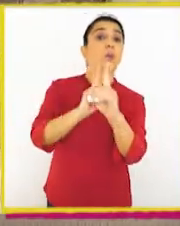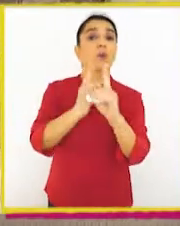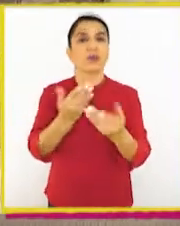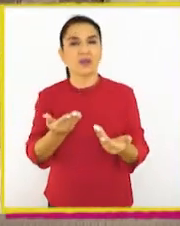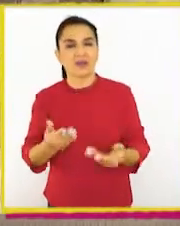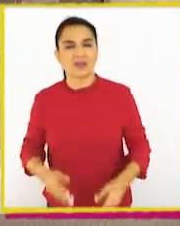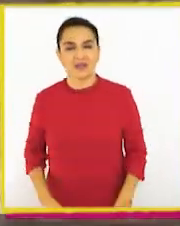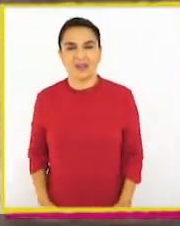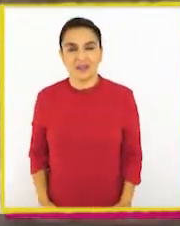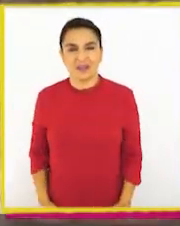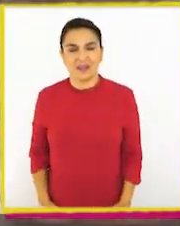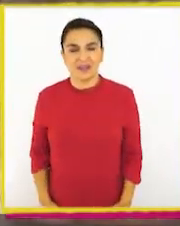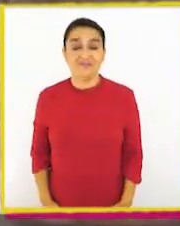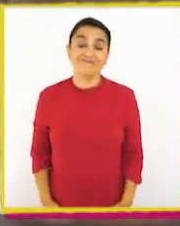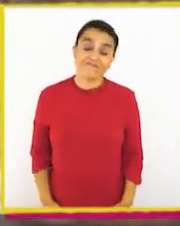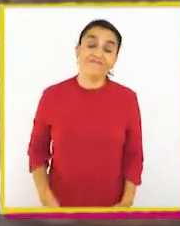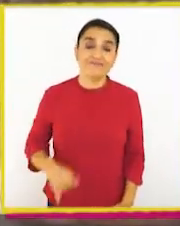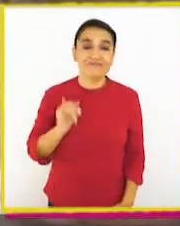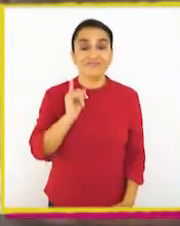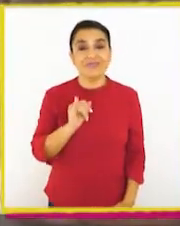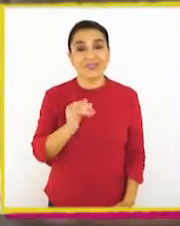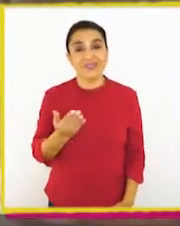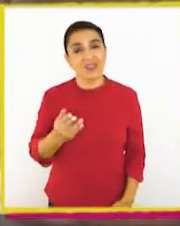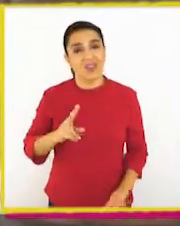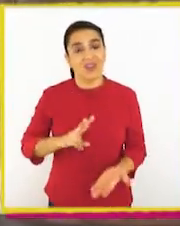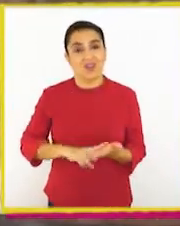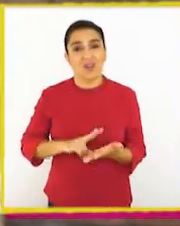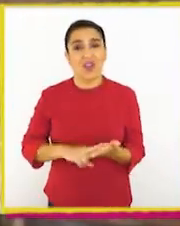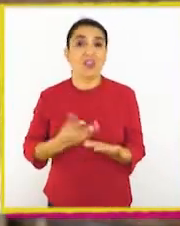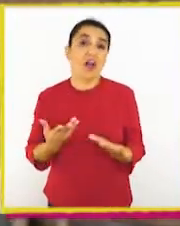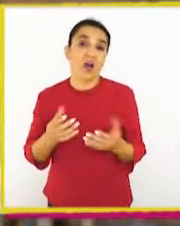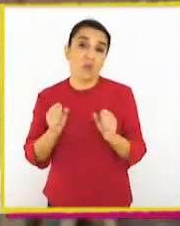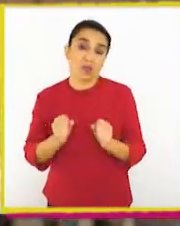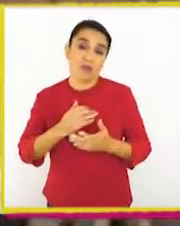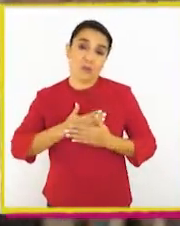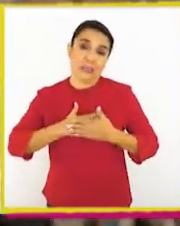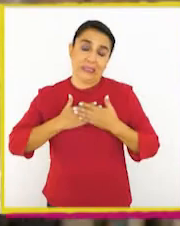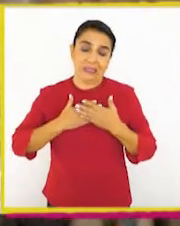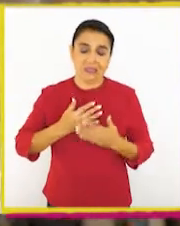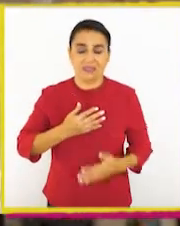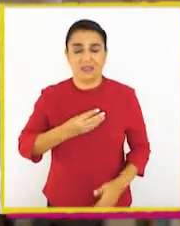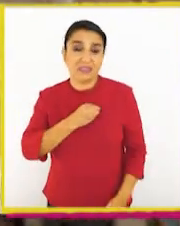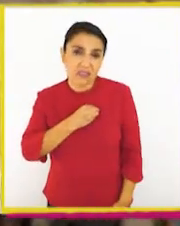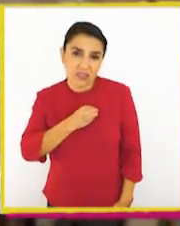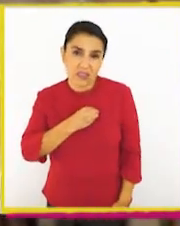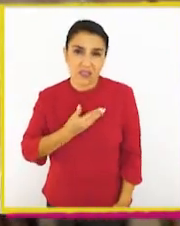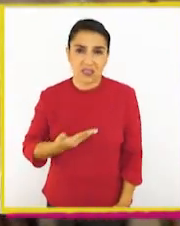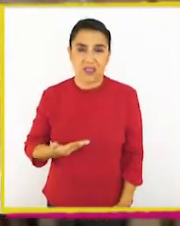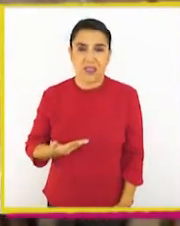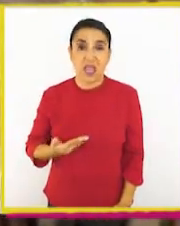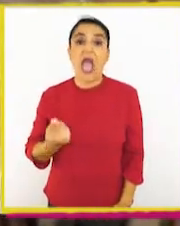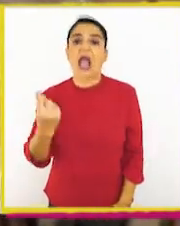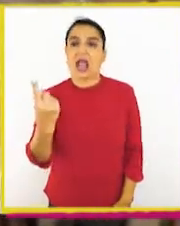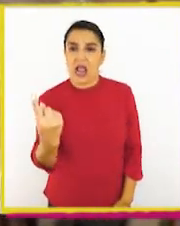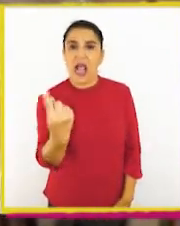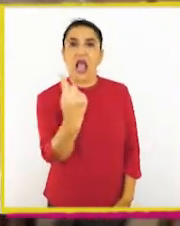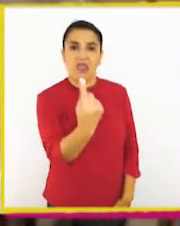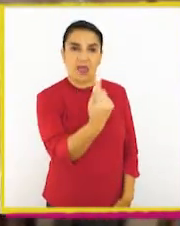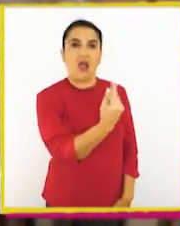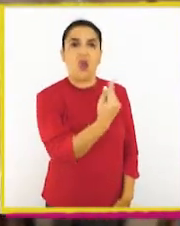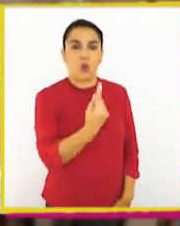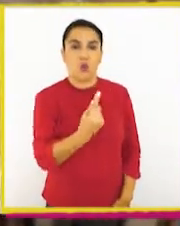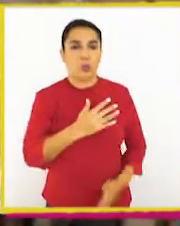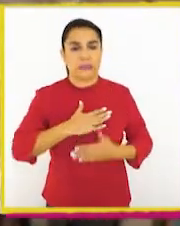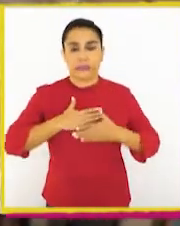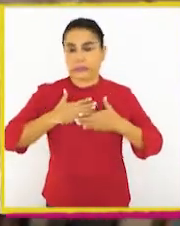cruzan con ustedes? Así es, la verdad es que podemos sentirnos un poco tristes. Cada persona